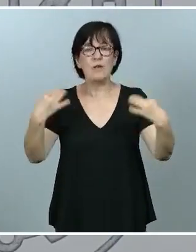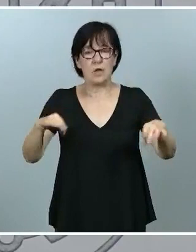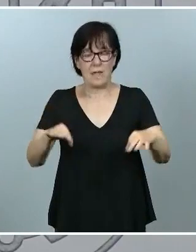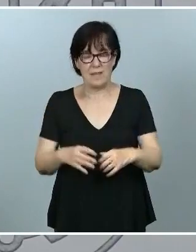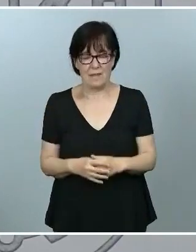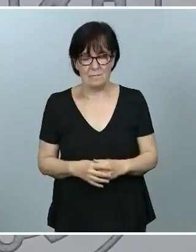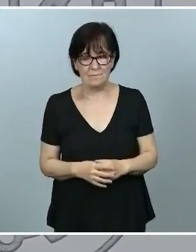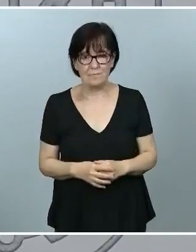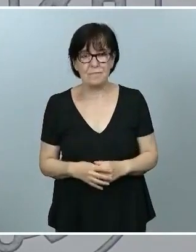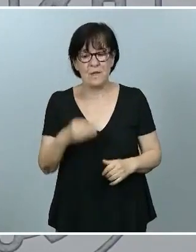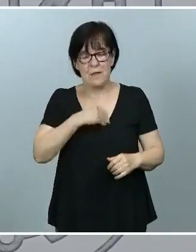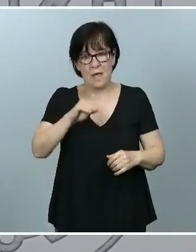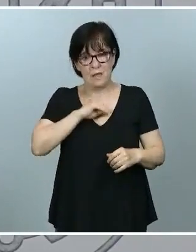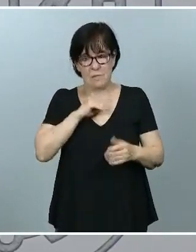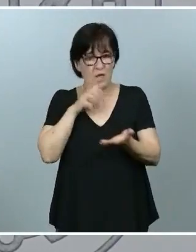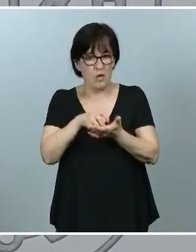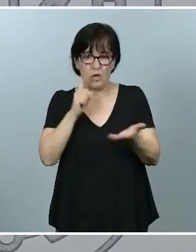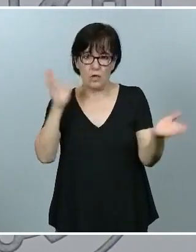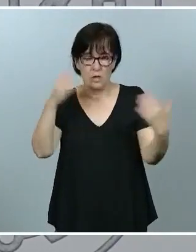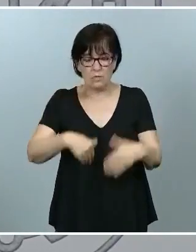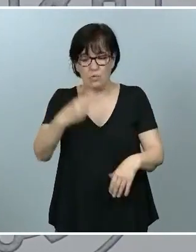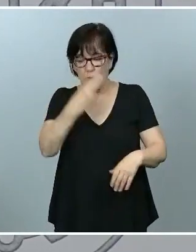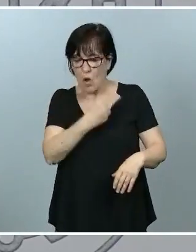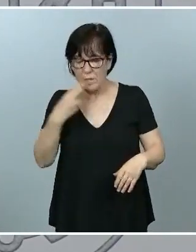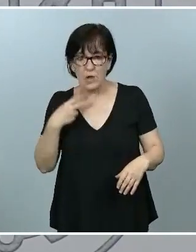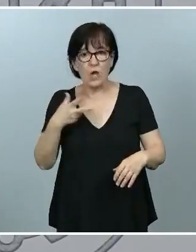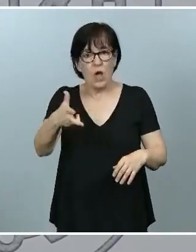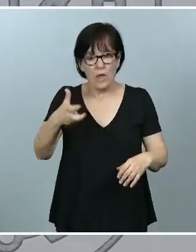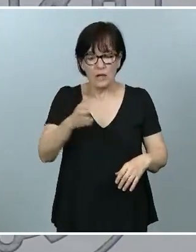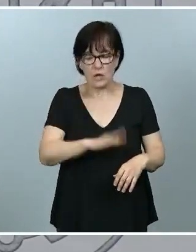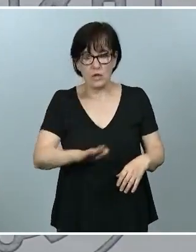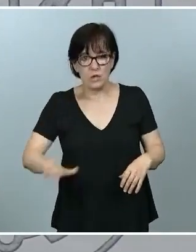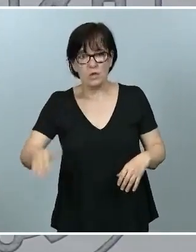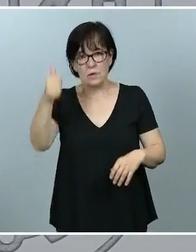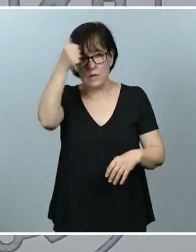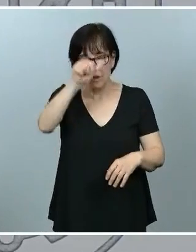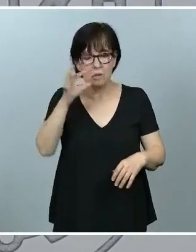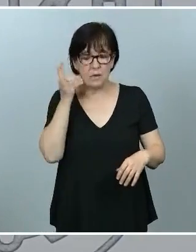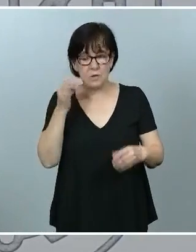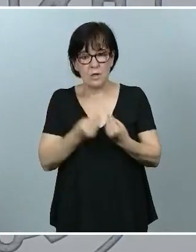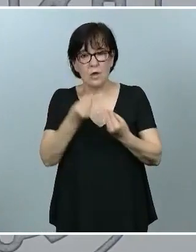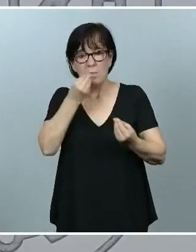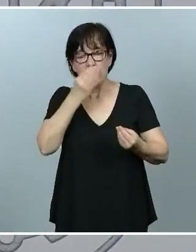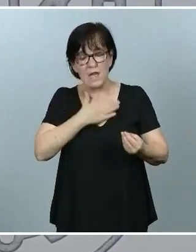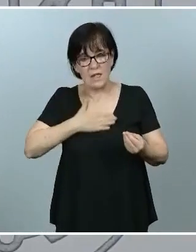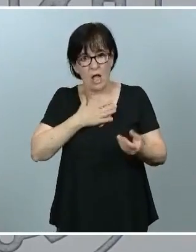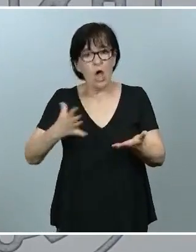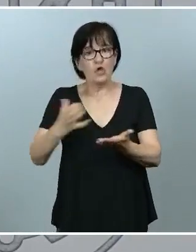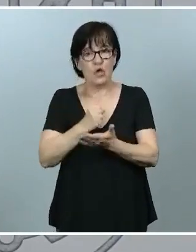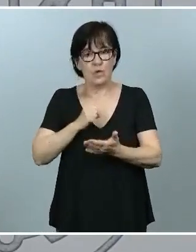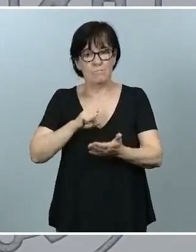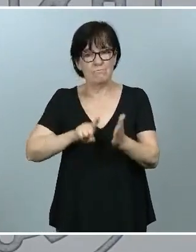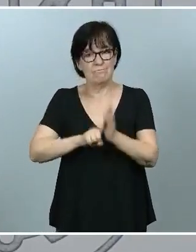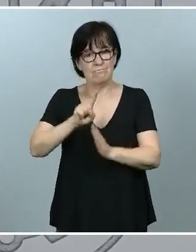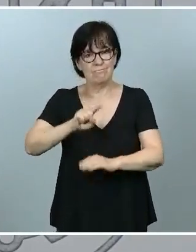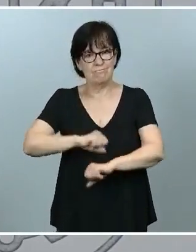España es, sin duda, un país comprometido con los derechos de los niños, de las niñas, con su bienestar y con todo su desarrollo. Pero todavía